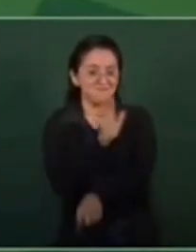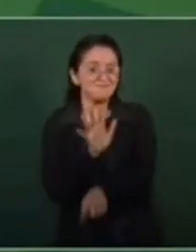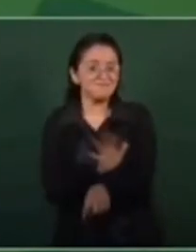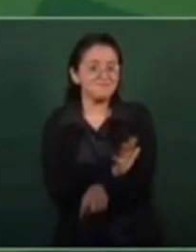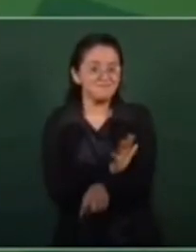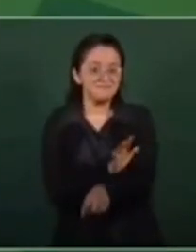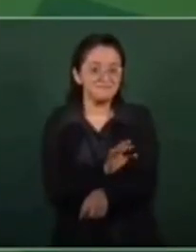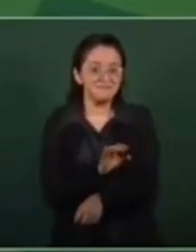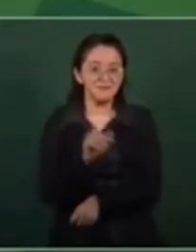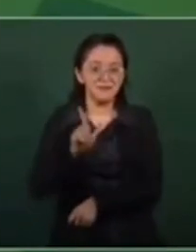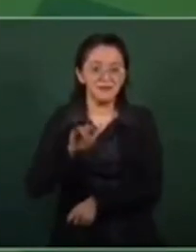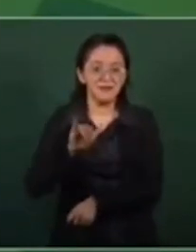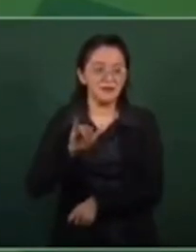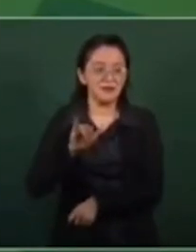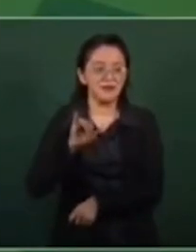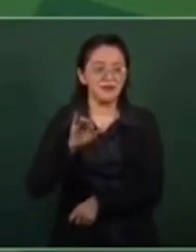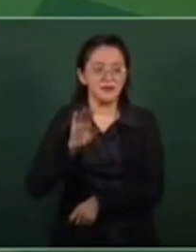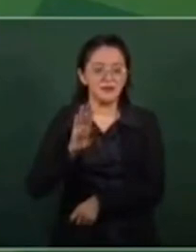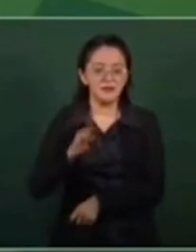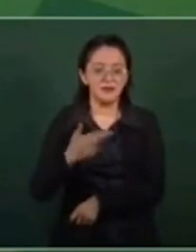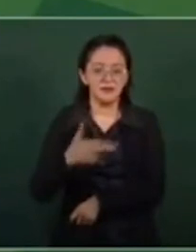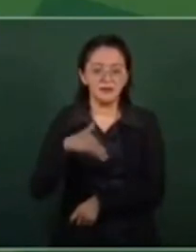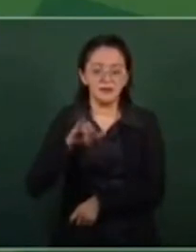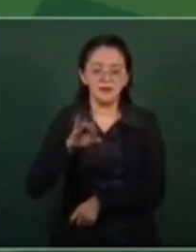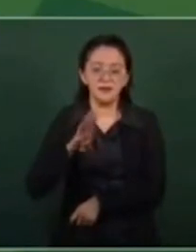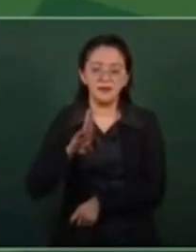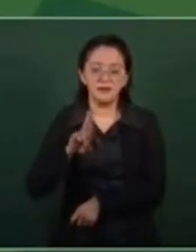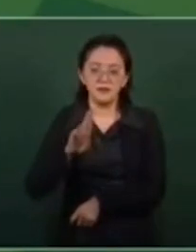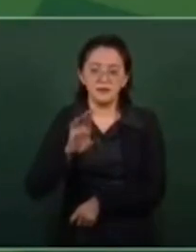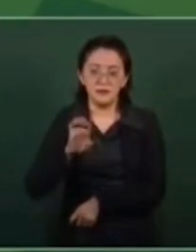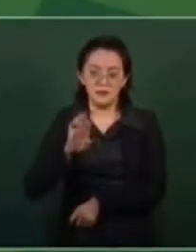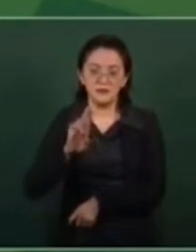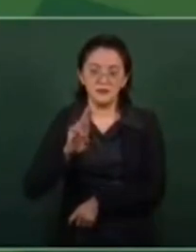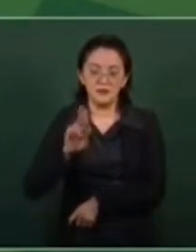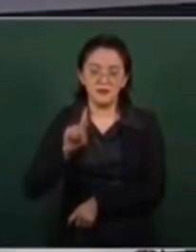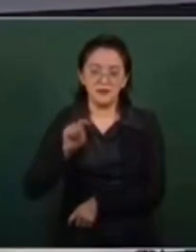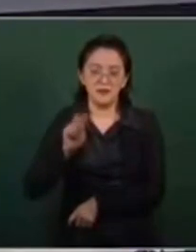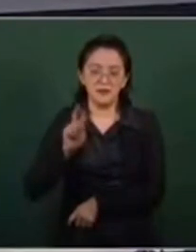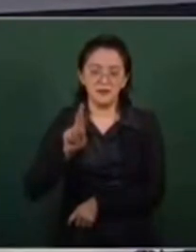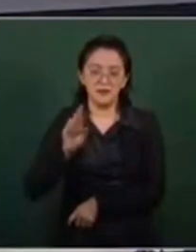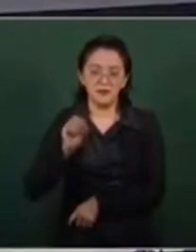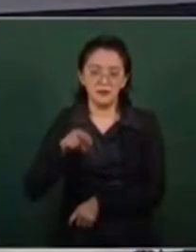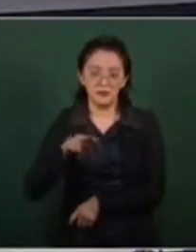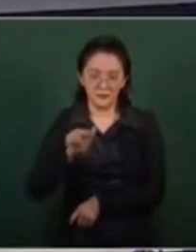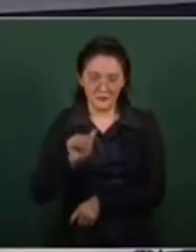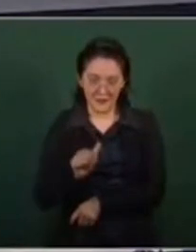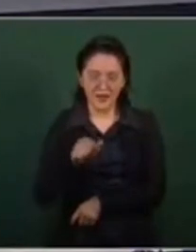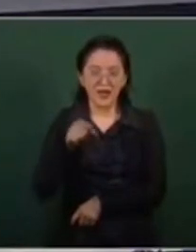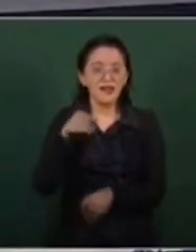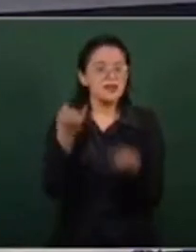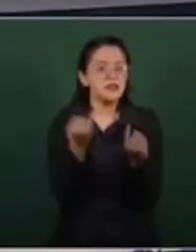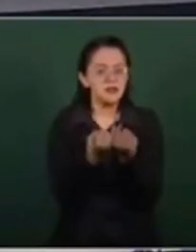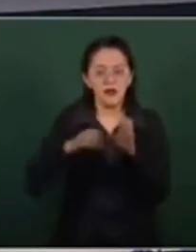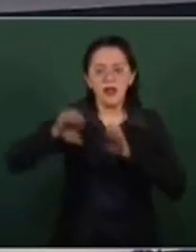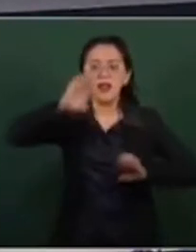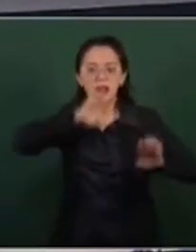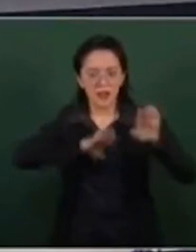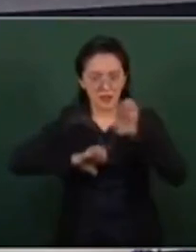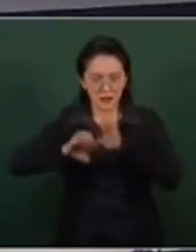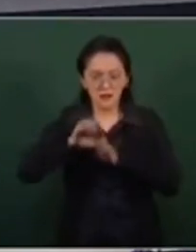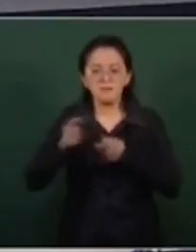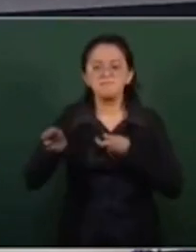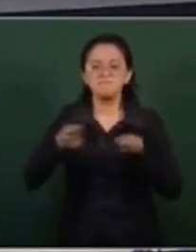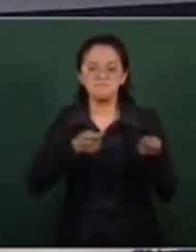Iberdrola, la misma empresa que aquí dominaba por completo